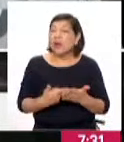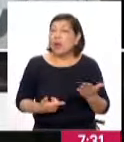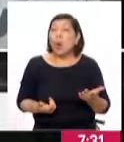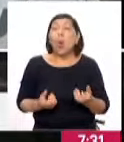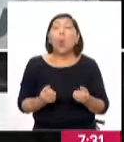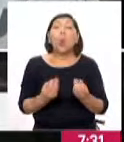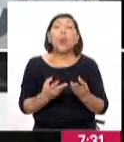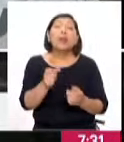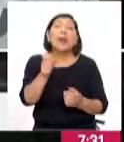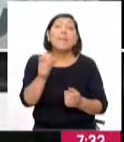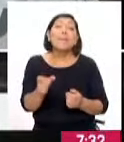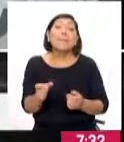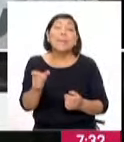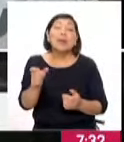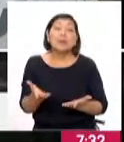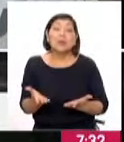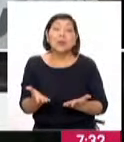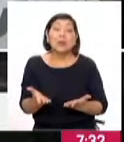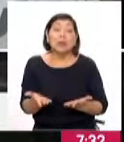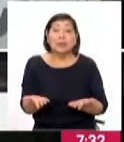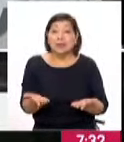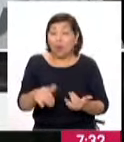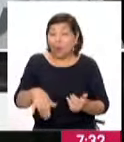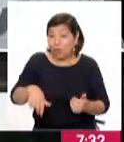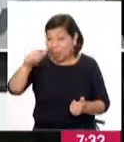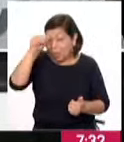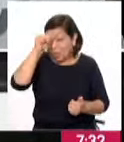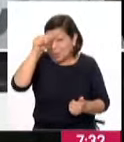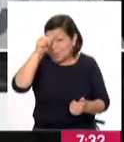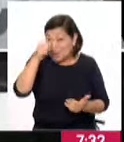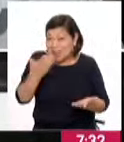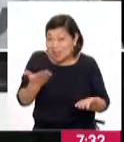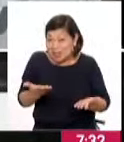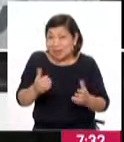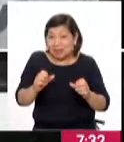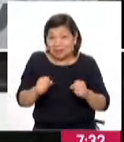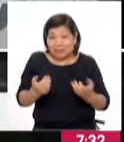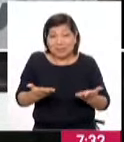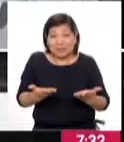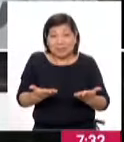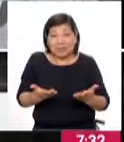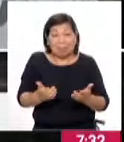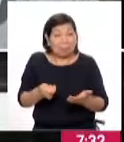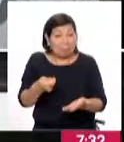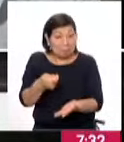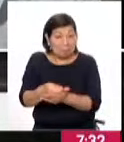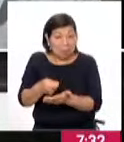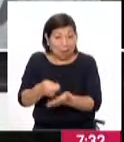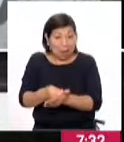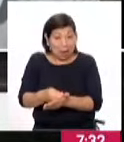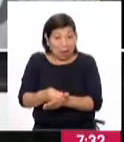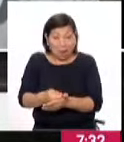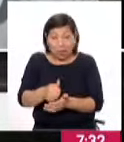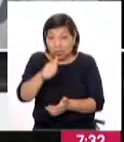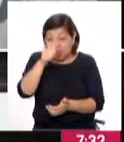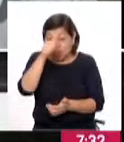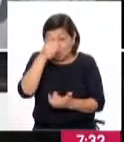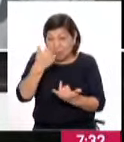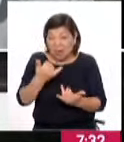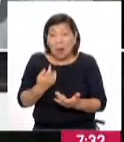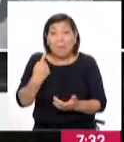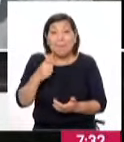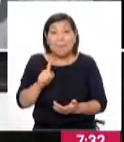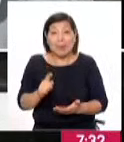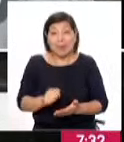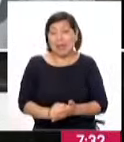cuántas personas van a atender, siendo domingo va a realizarse esta actividad el pagatón dominical en favor